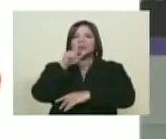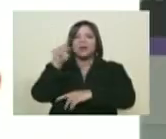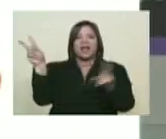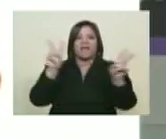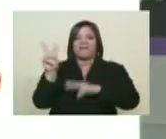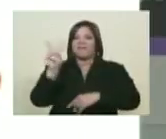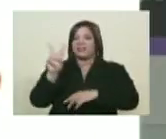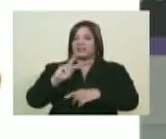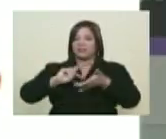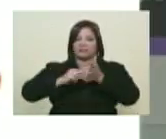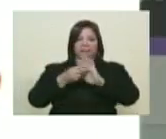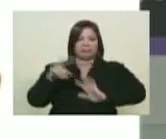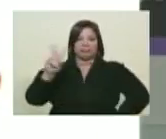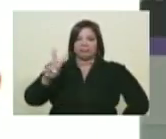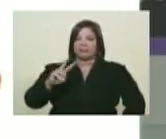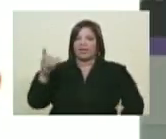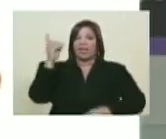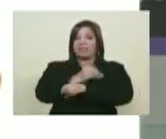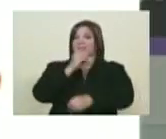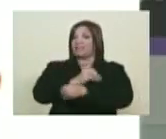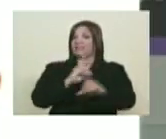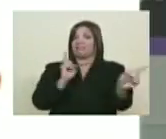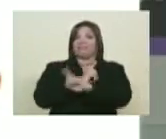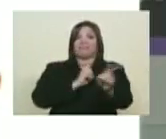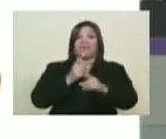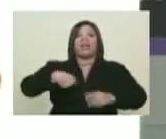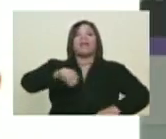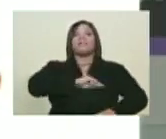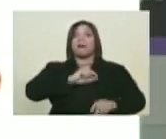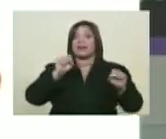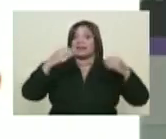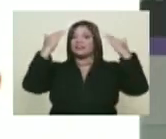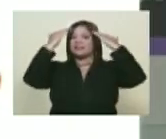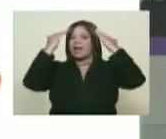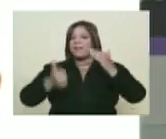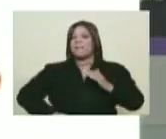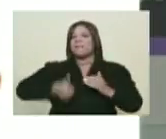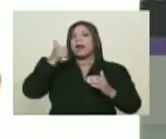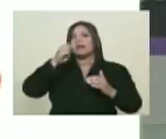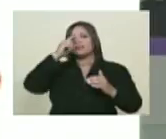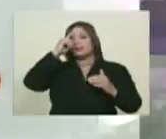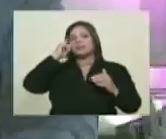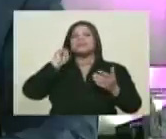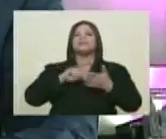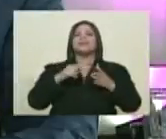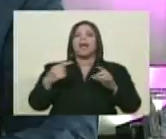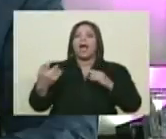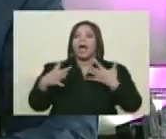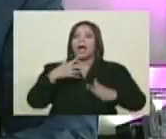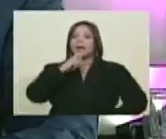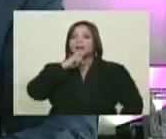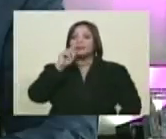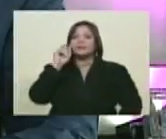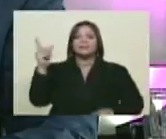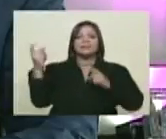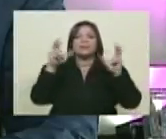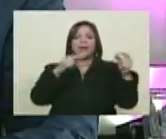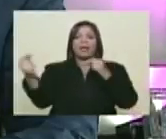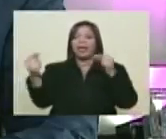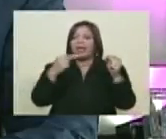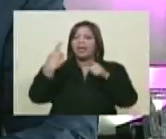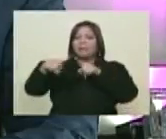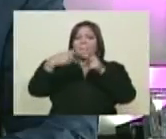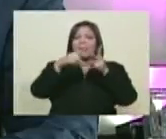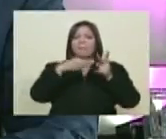partidarios, Maduro diciendo que en Venezuela no hay dictadura, pero se ve que en España saben más que ellos. ¿Qué envidia escuchar debatir a los venezolanos? Hablan